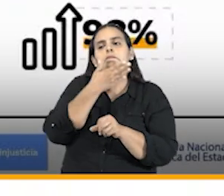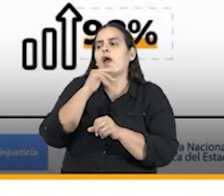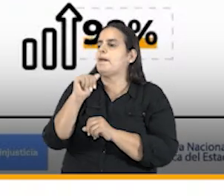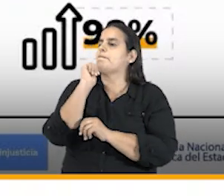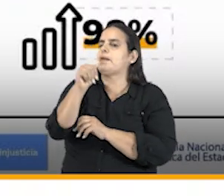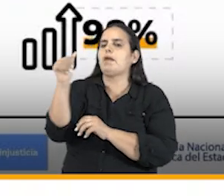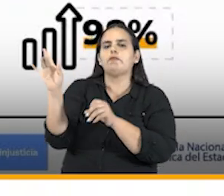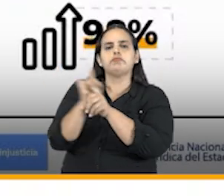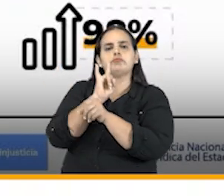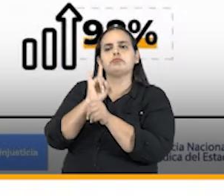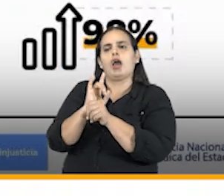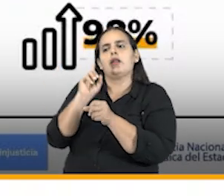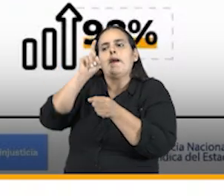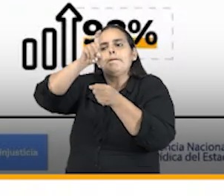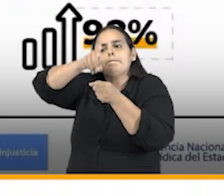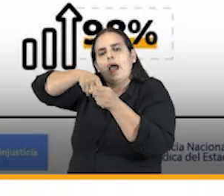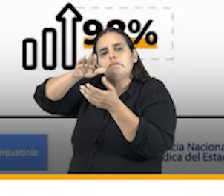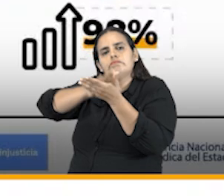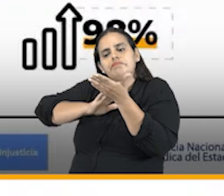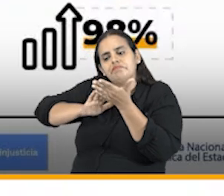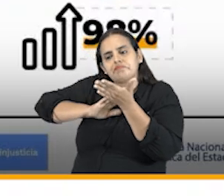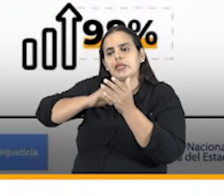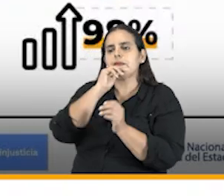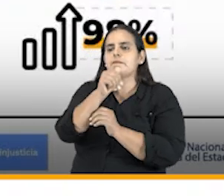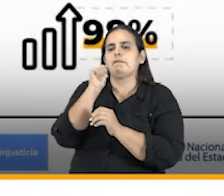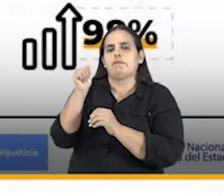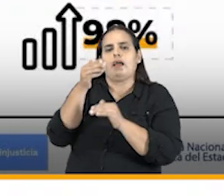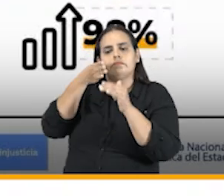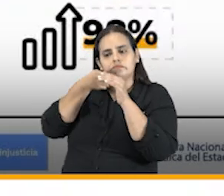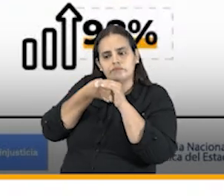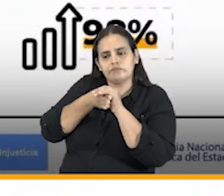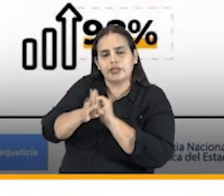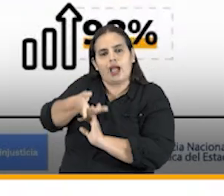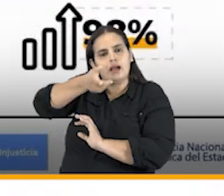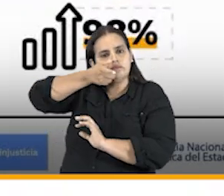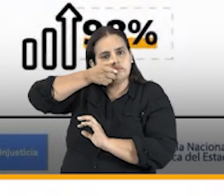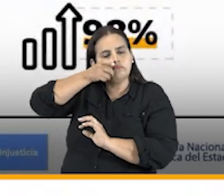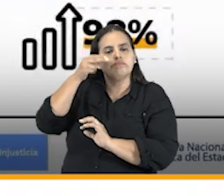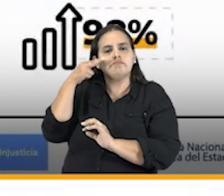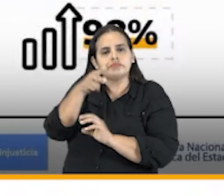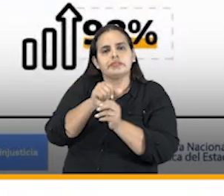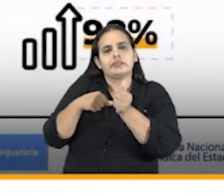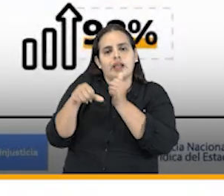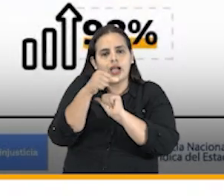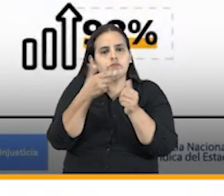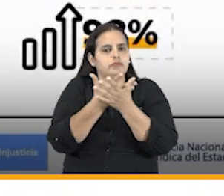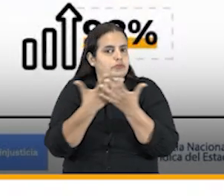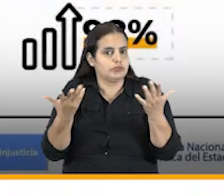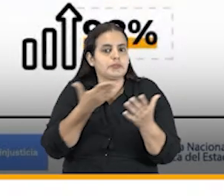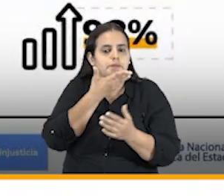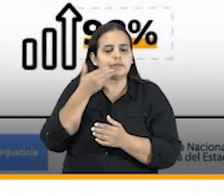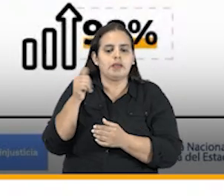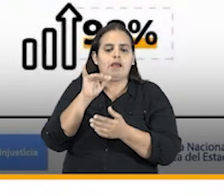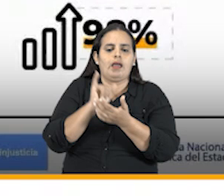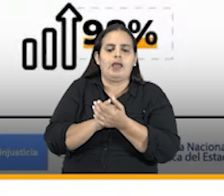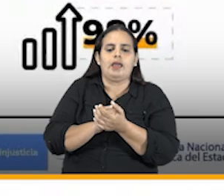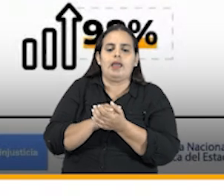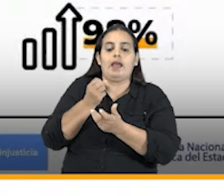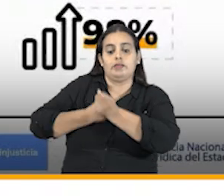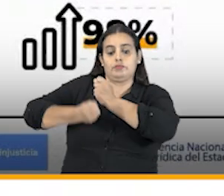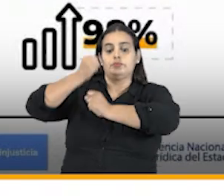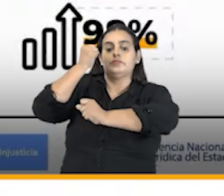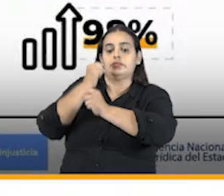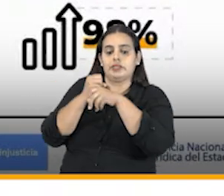directamente las correcciones en el sistema pero para hacerlo hay que hacer una serie de controles de cambio y modificaciones del sistema y el año